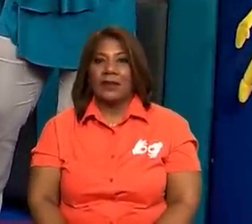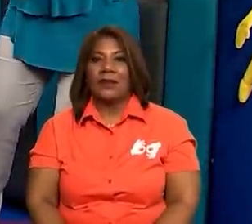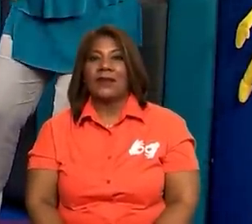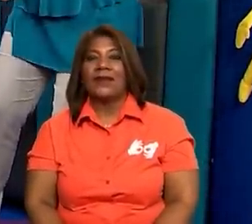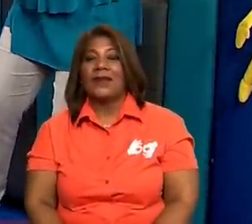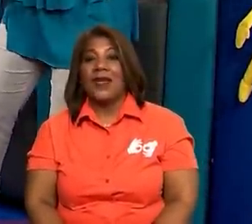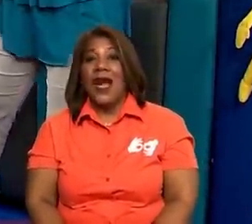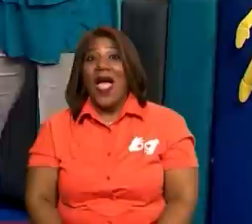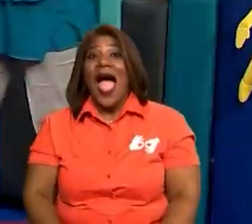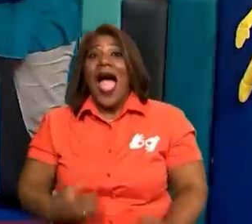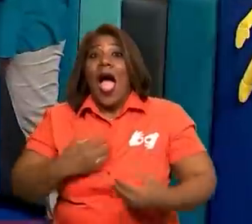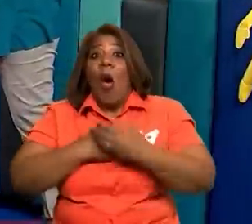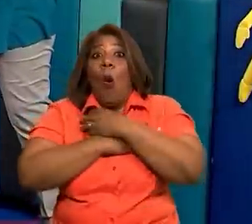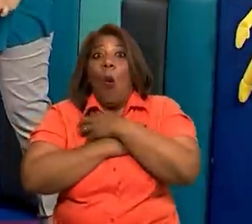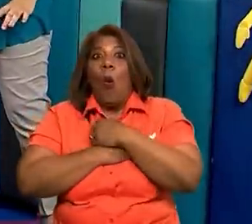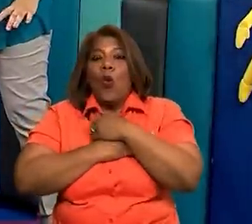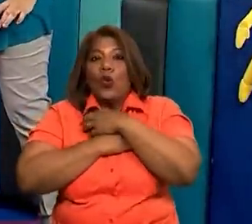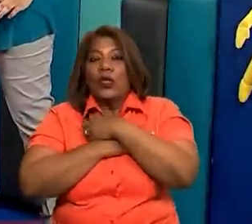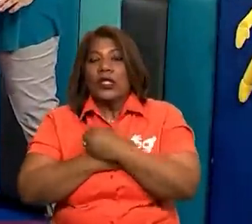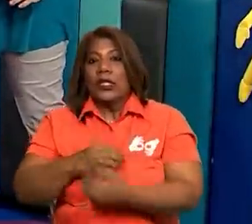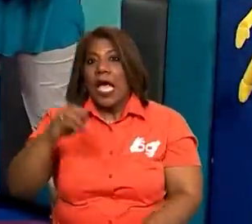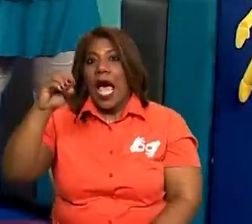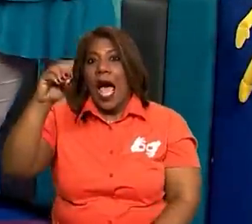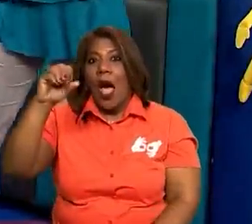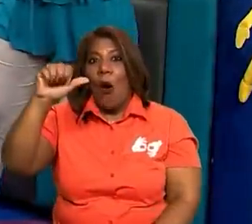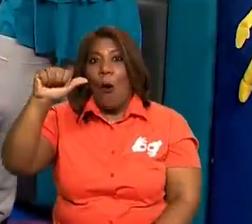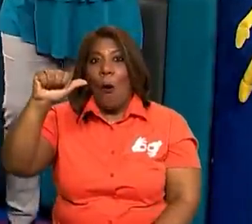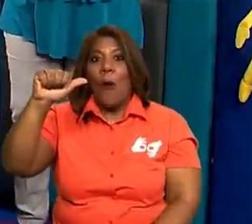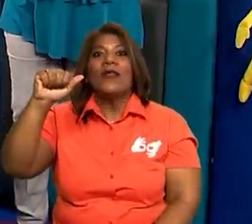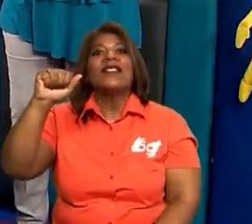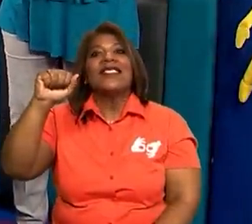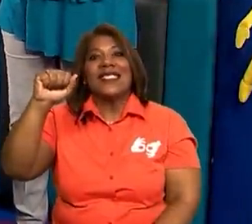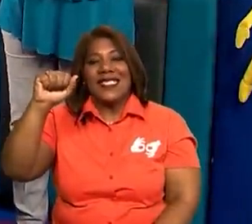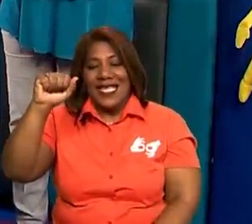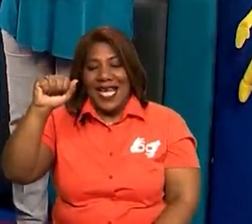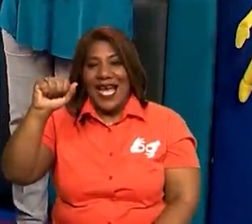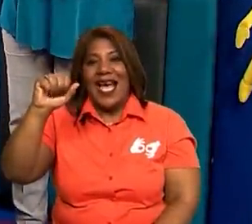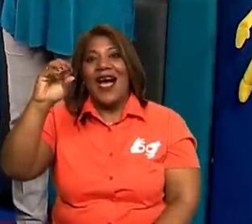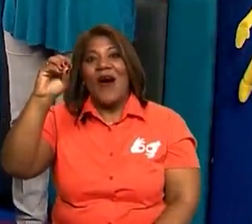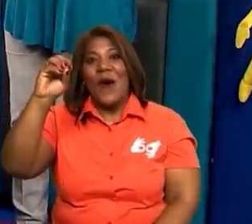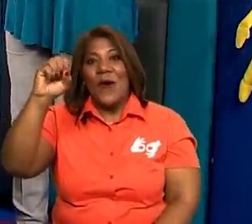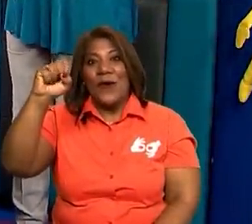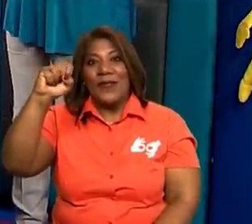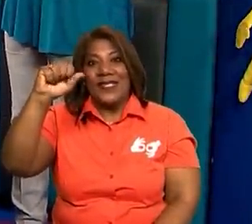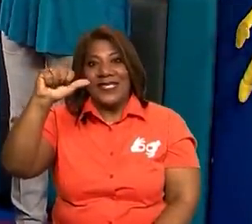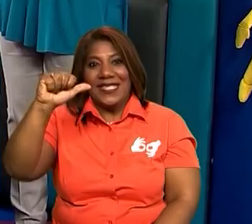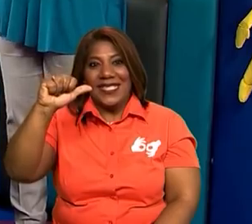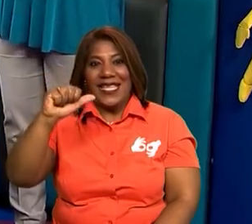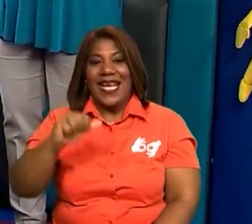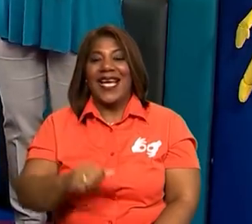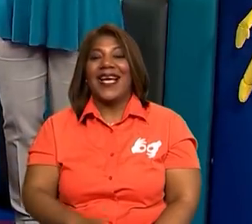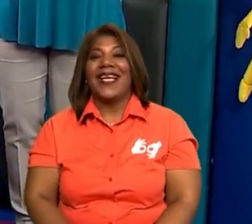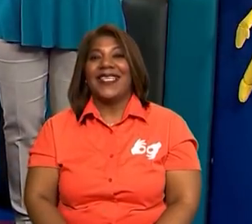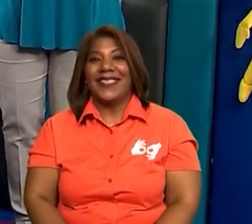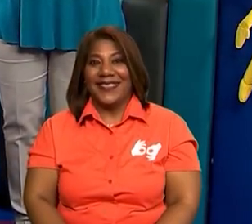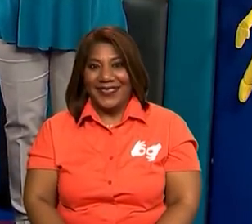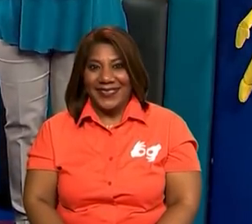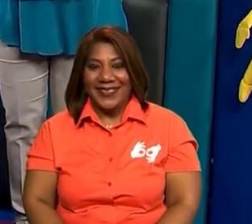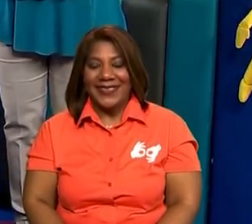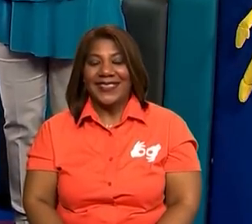Osa. Osa. Muy bien. la tenemos en el tablero. Así los niños pueden